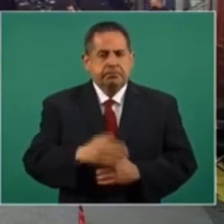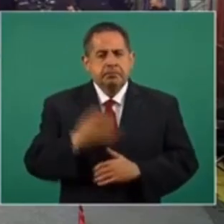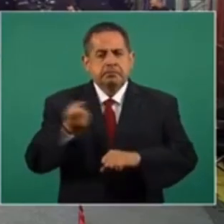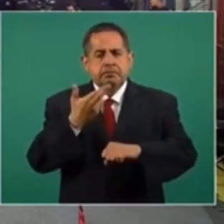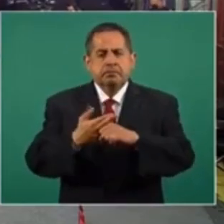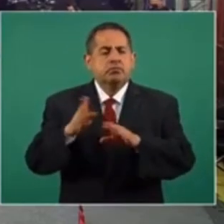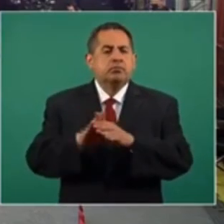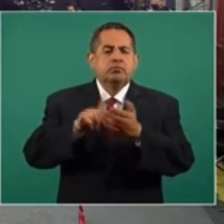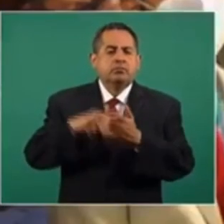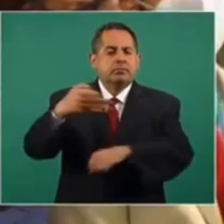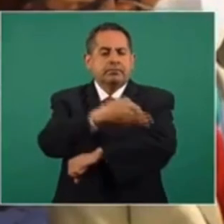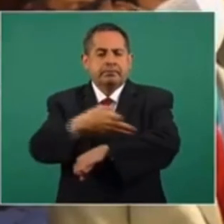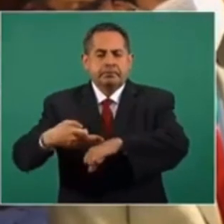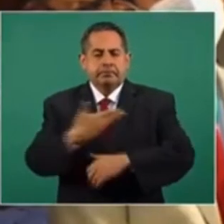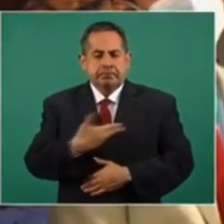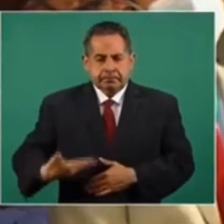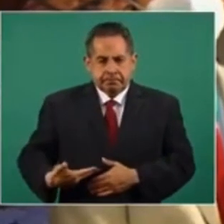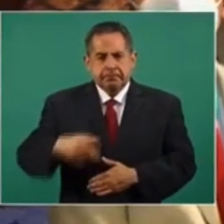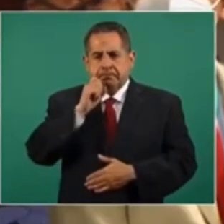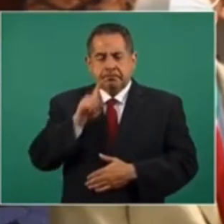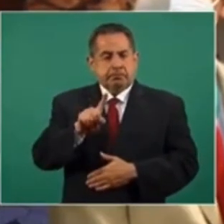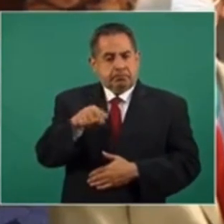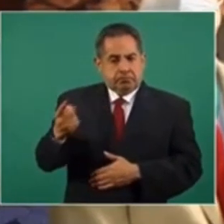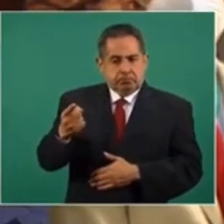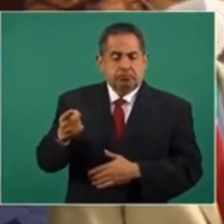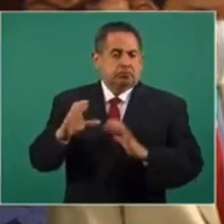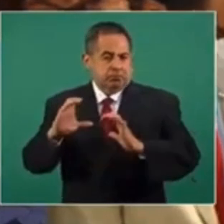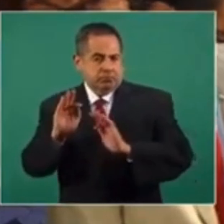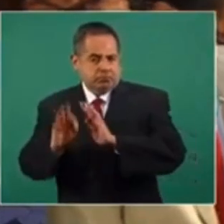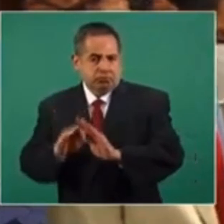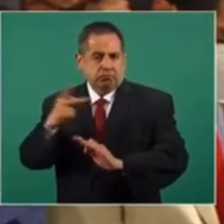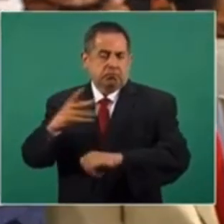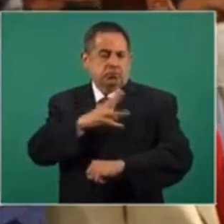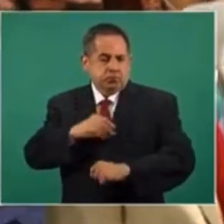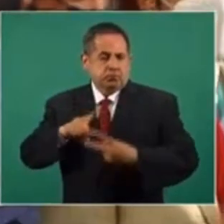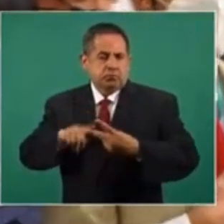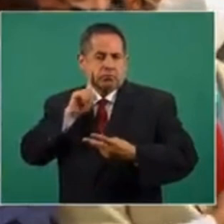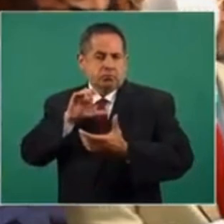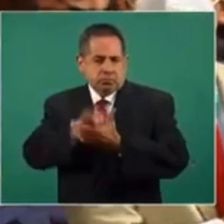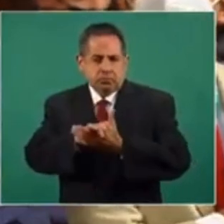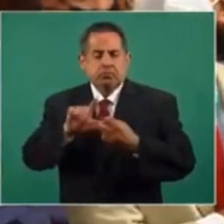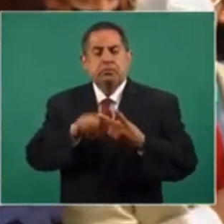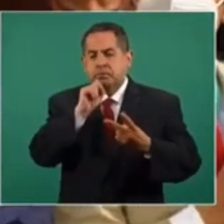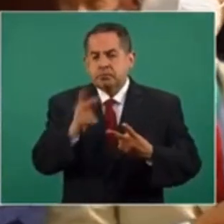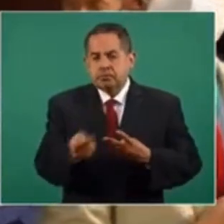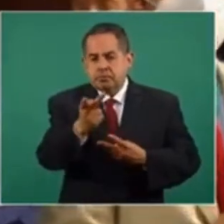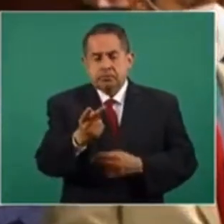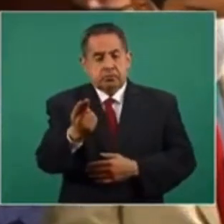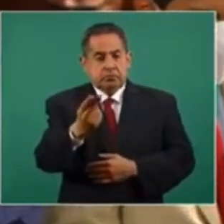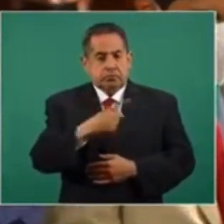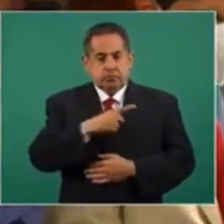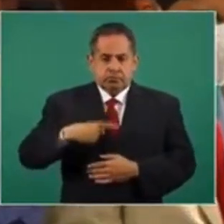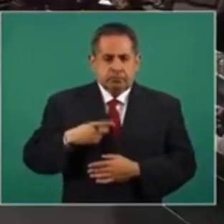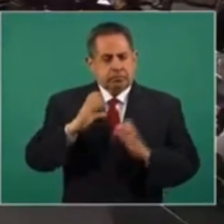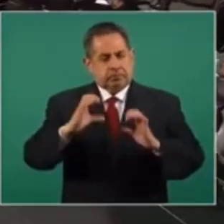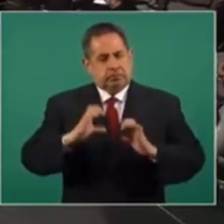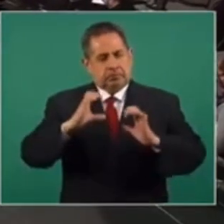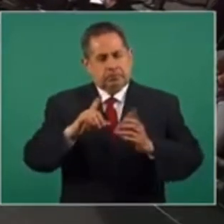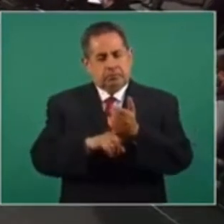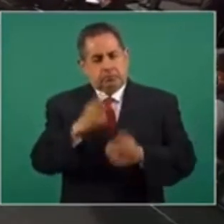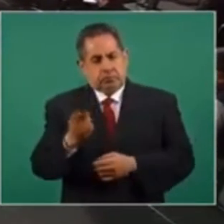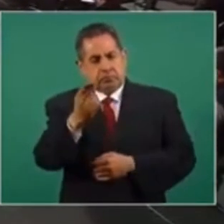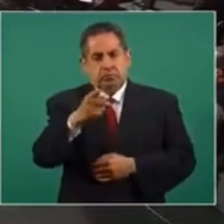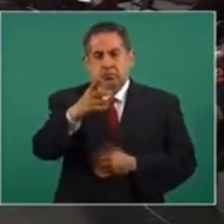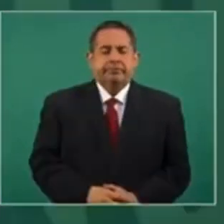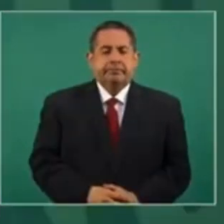¿Cómo se encuentra la familia del presidente, si también está resguardada, sus hijos, su esposa? Y también preguntarle a usted si no debería estar también resguardada porque